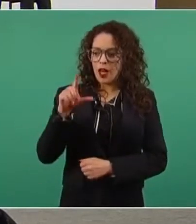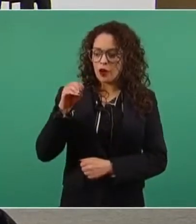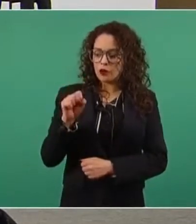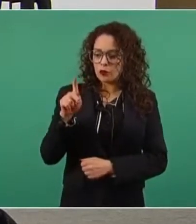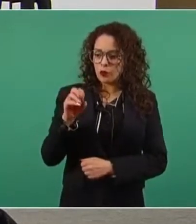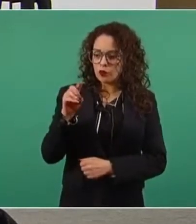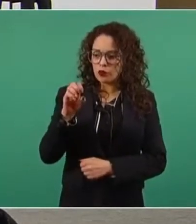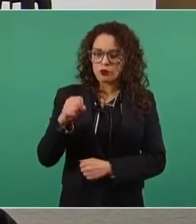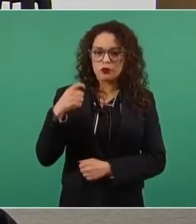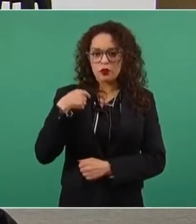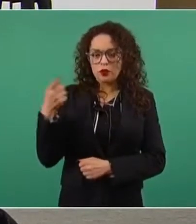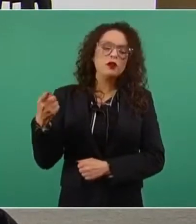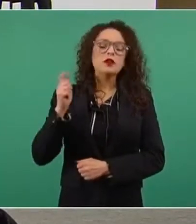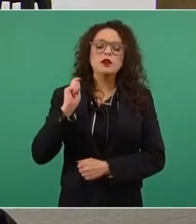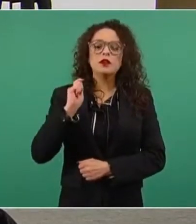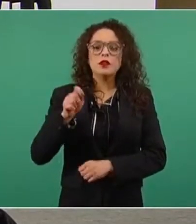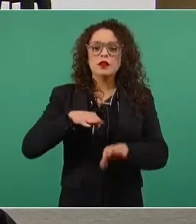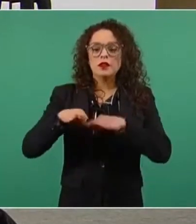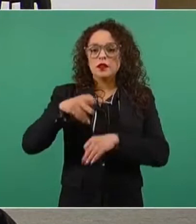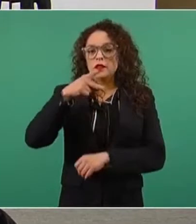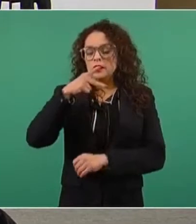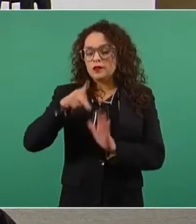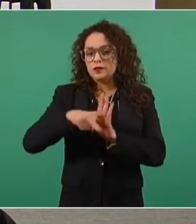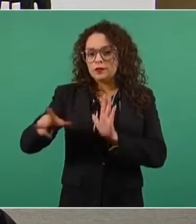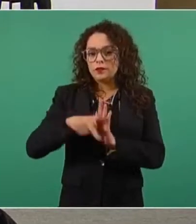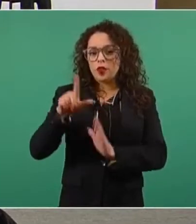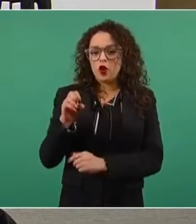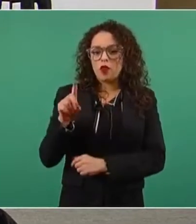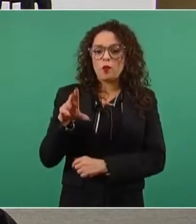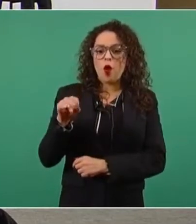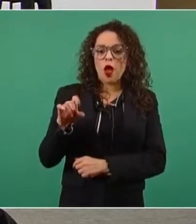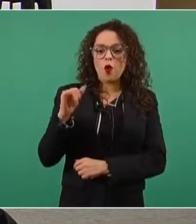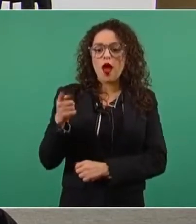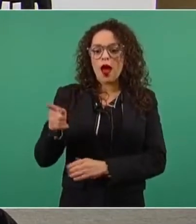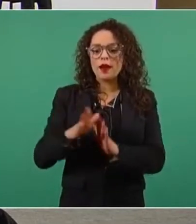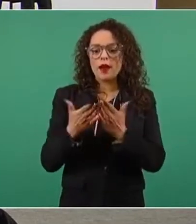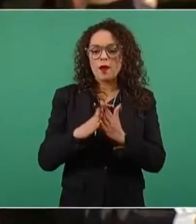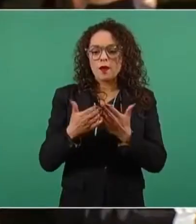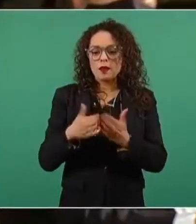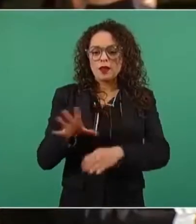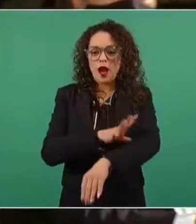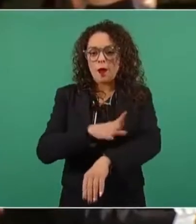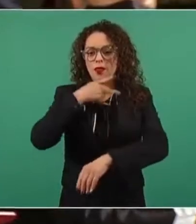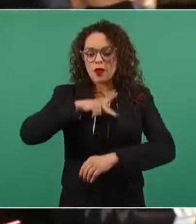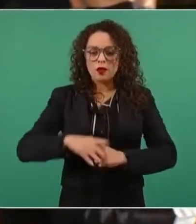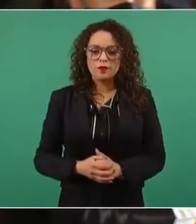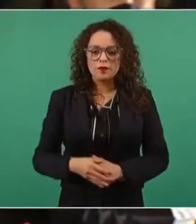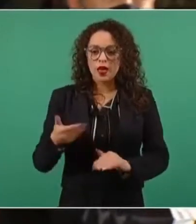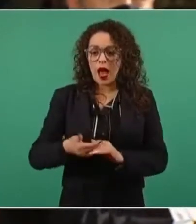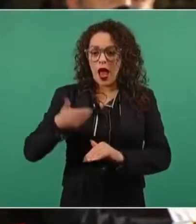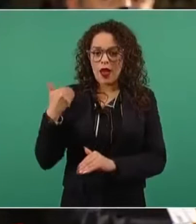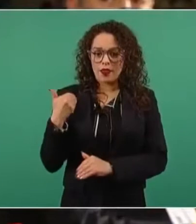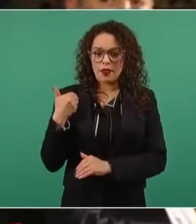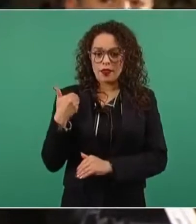reportero de la molécula oficial y columnista de la revista Petróleo y Energía. Un dato antes de iniciar mis